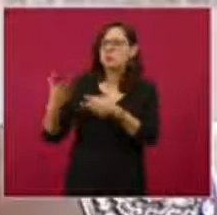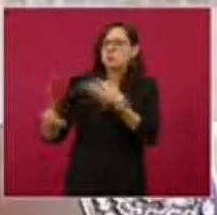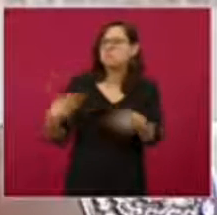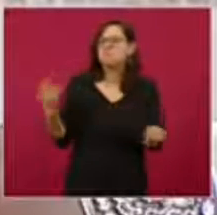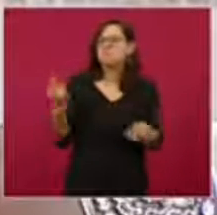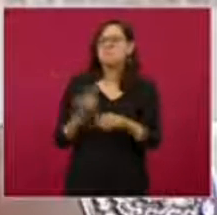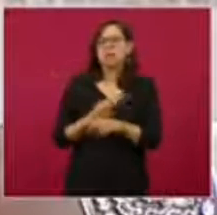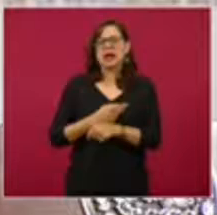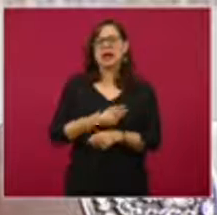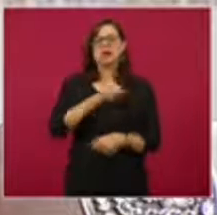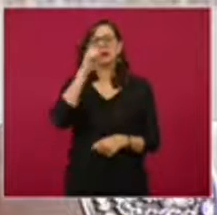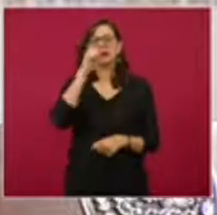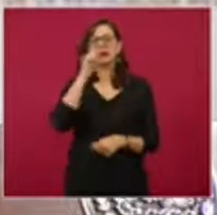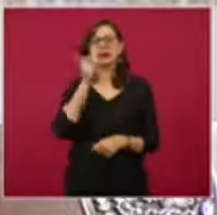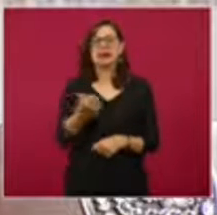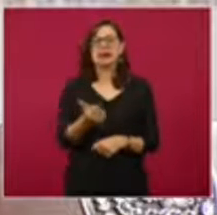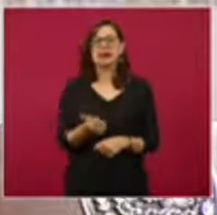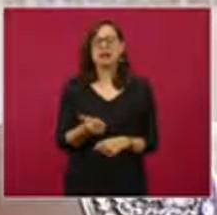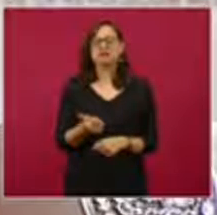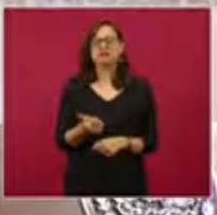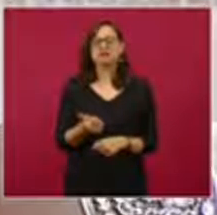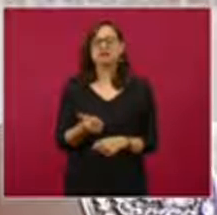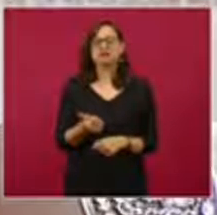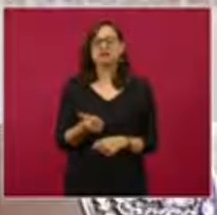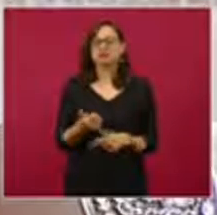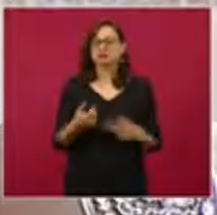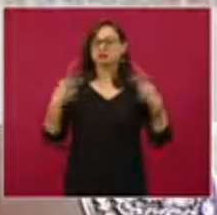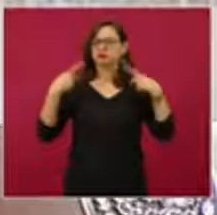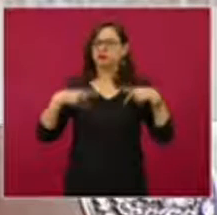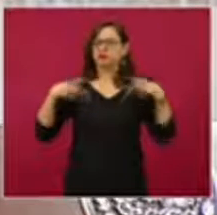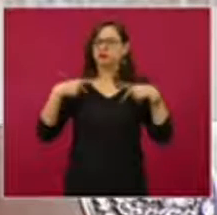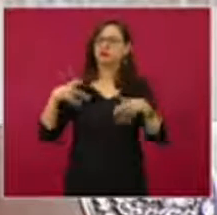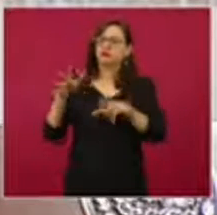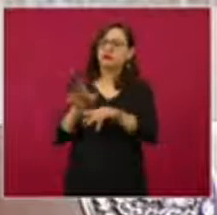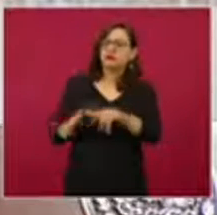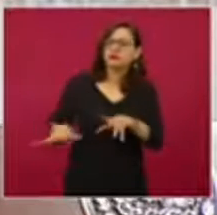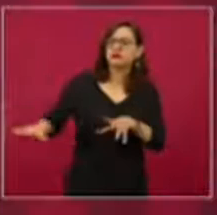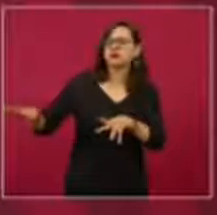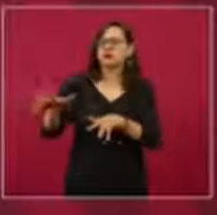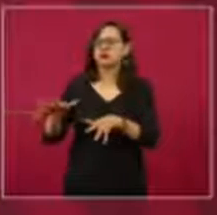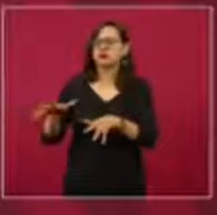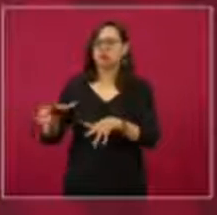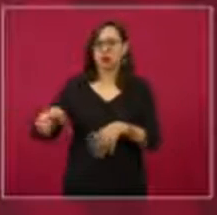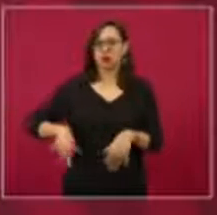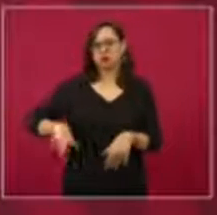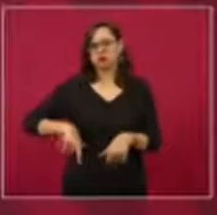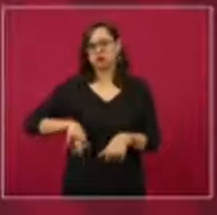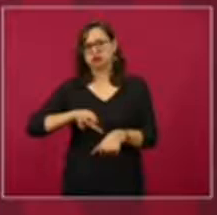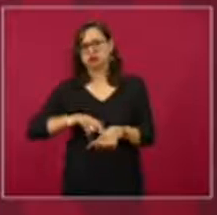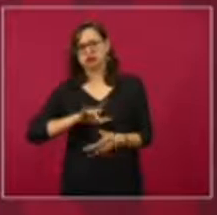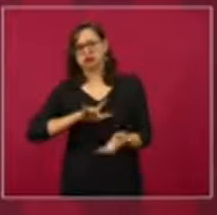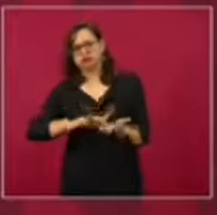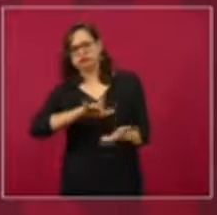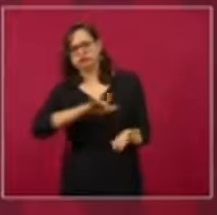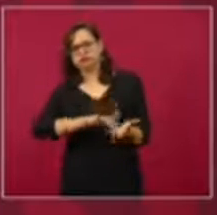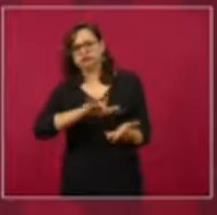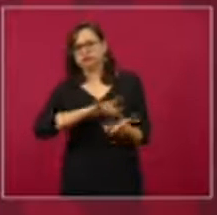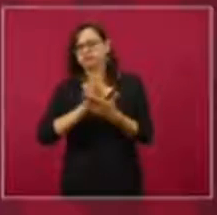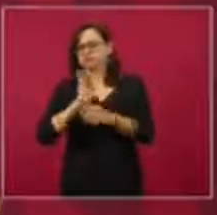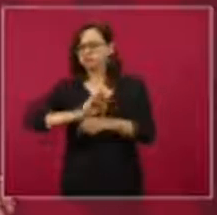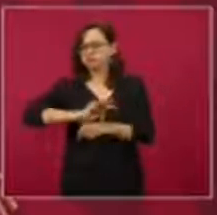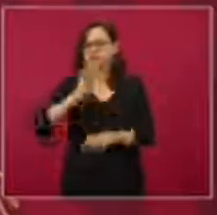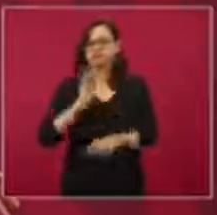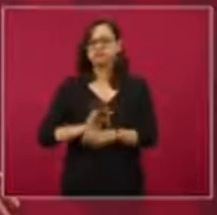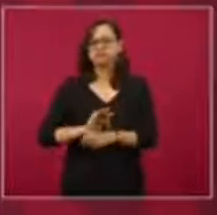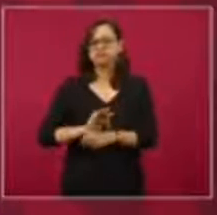el pueblo apoya a Cuitláhuac, el pueblo veracruzano